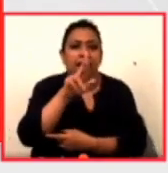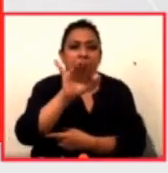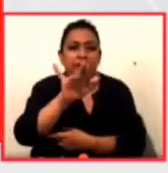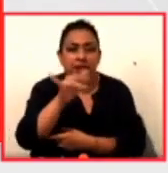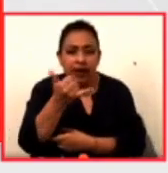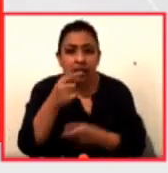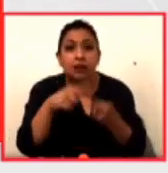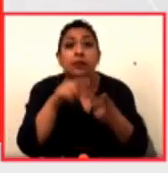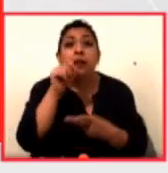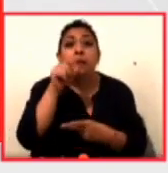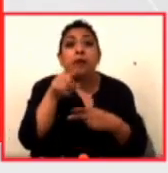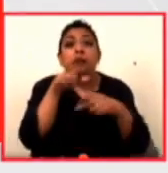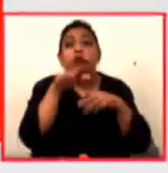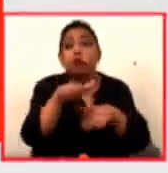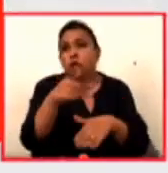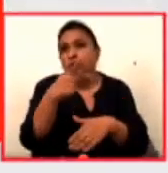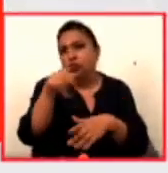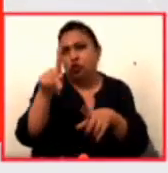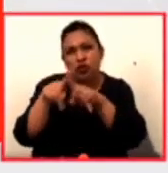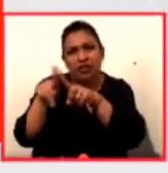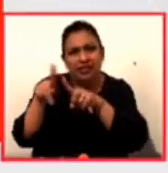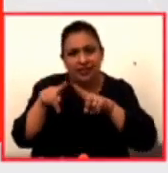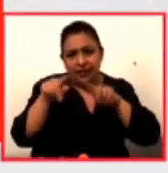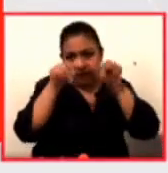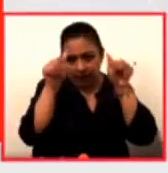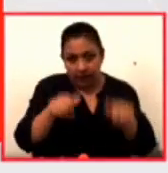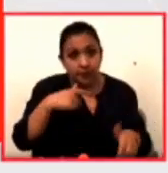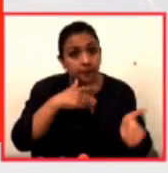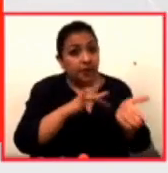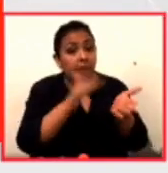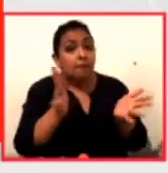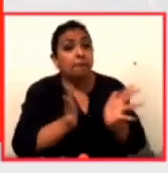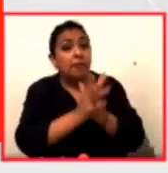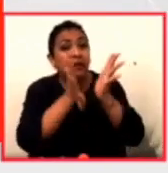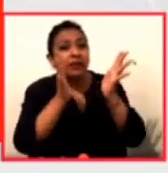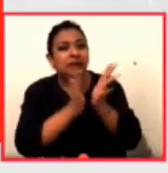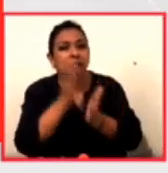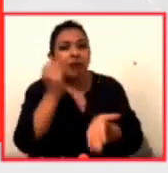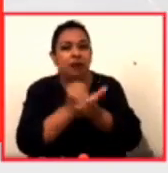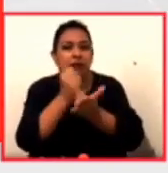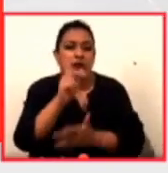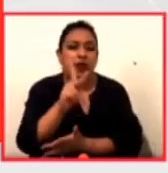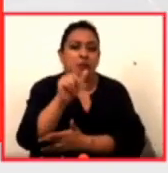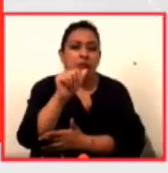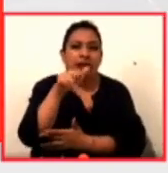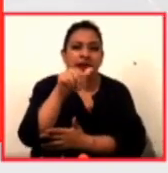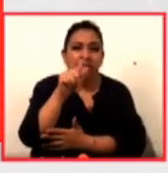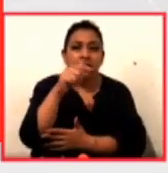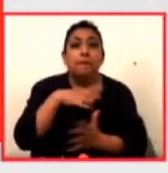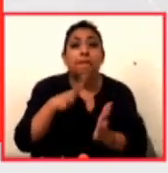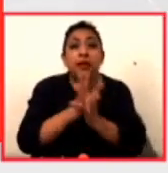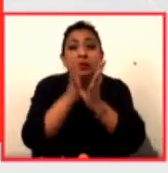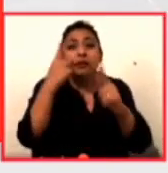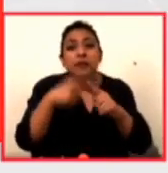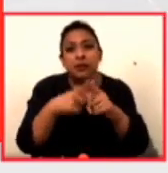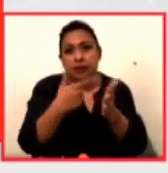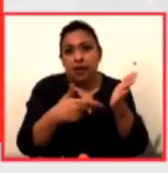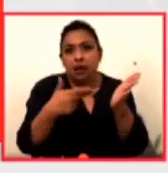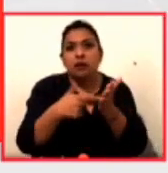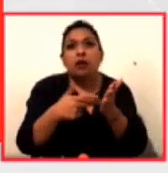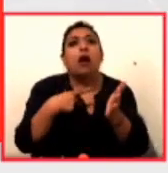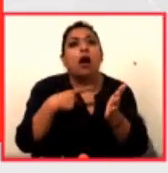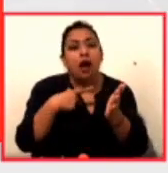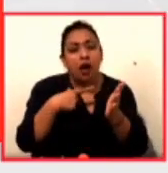también sobre toda su obra. Gracias a la colaboración de la editorial Planeta, los participantes del taller recibirán un volumen